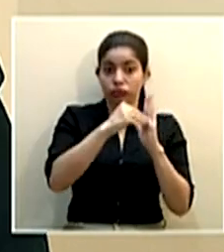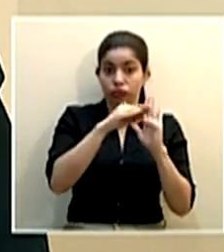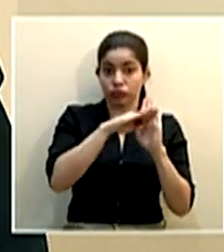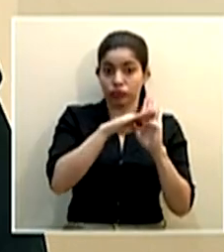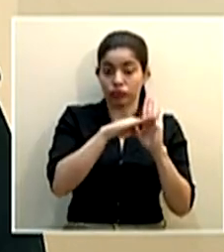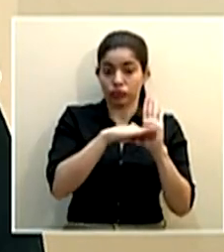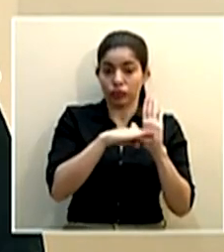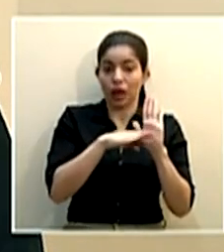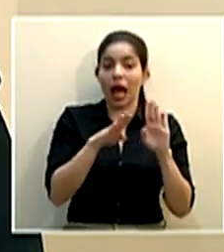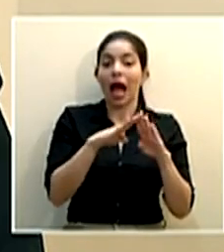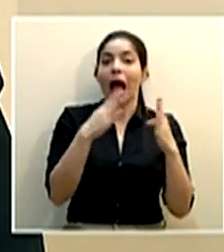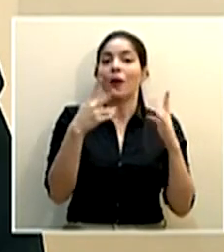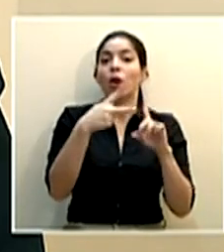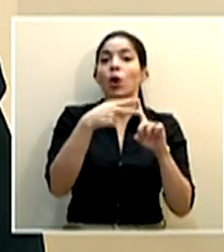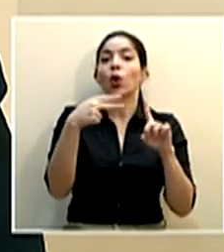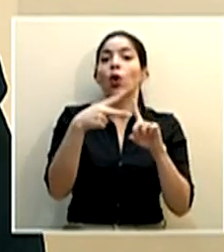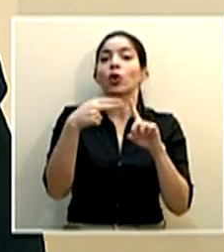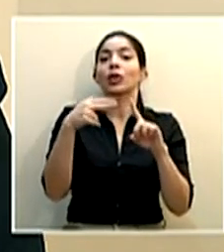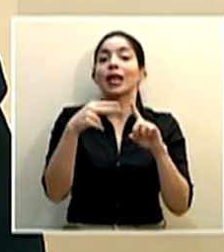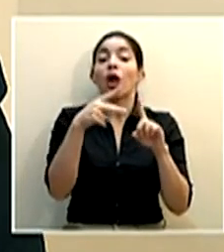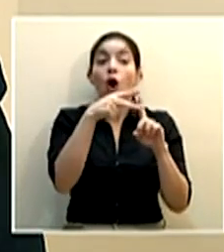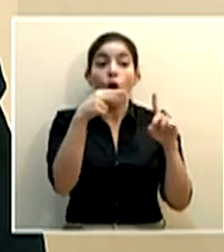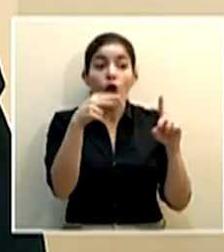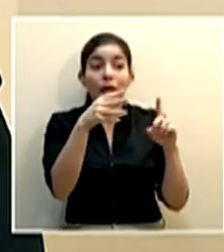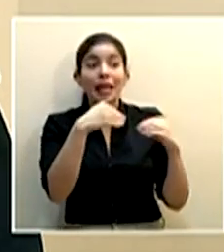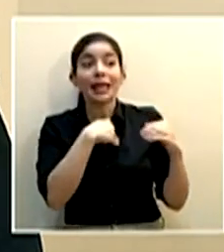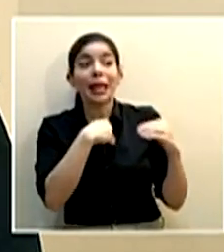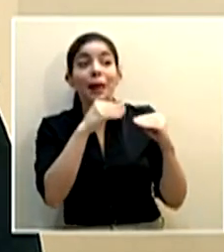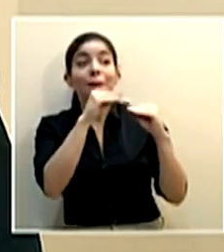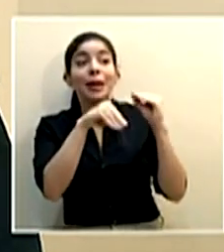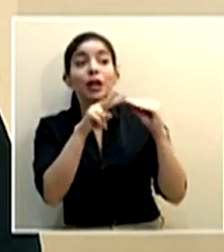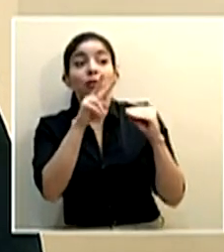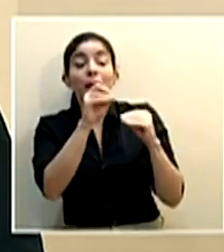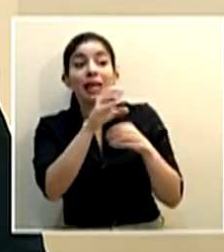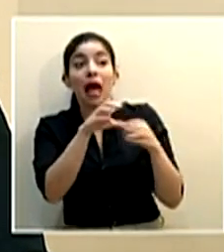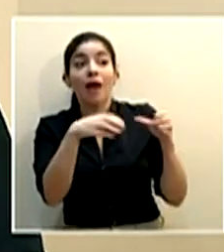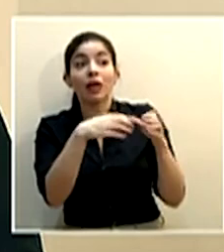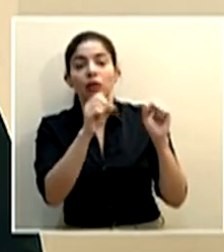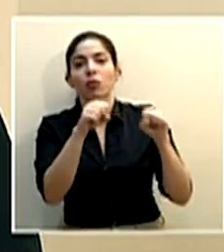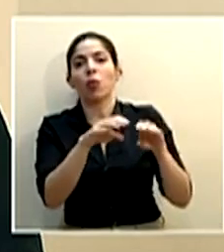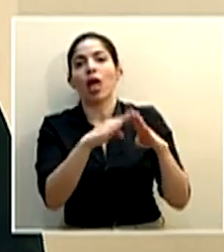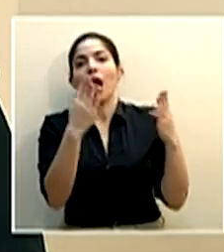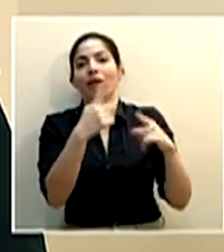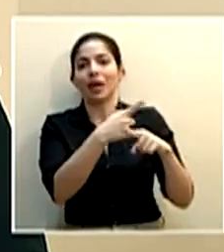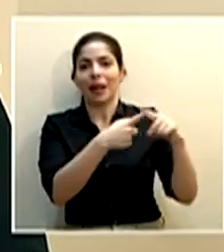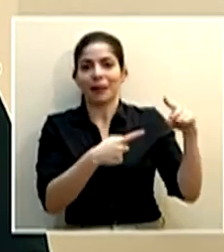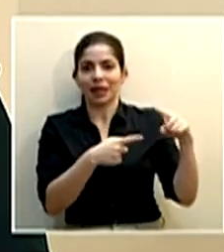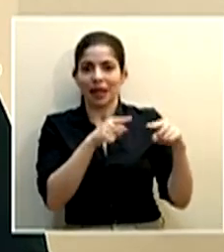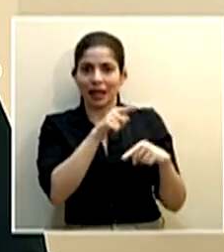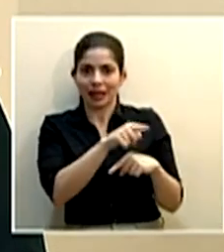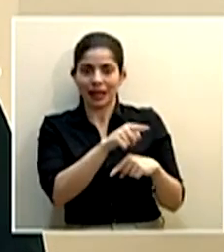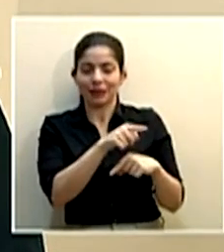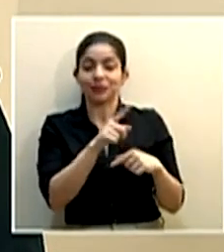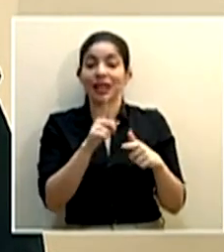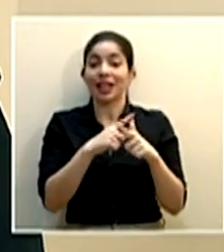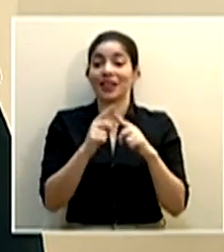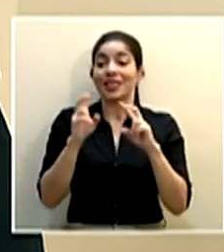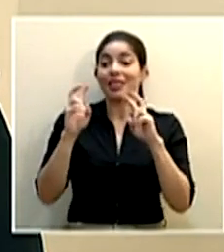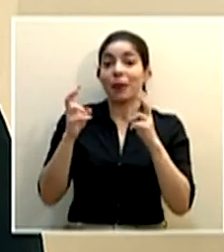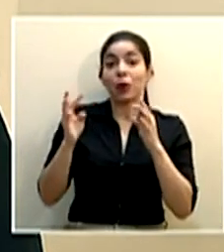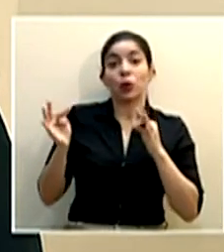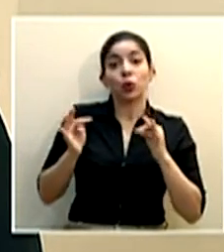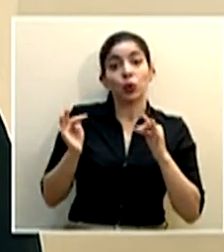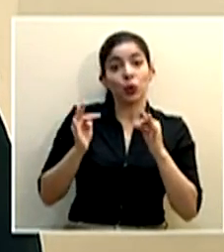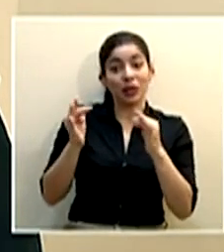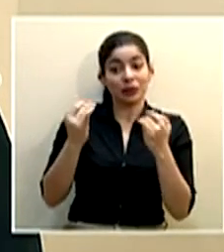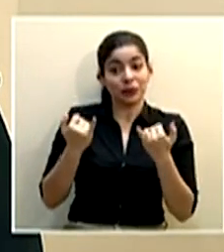abrir los hoteles de menos de 20 habitaciones así que el tema de turismo